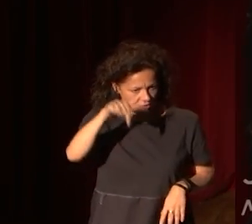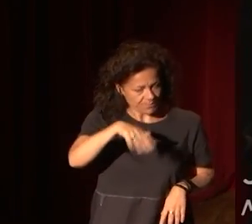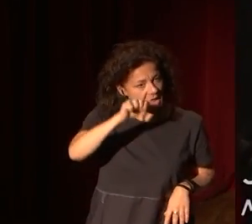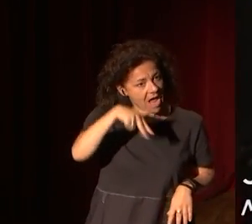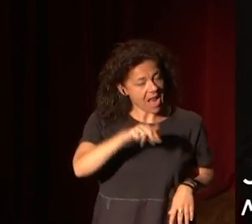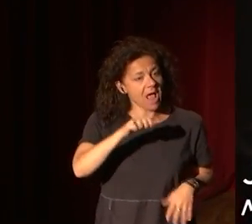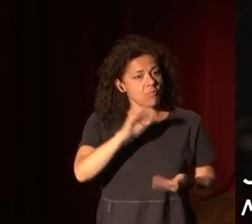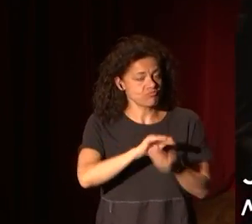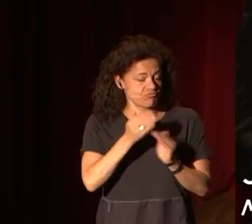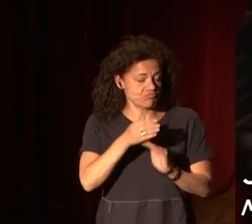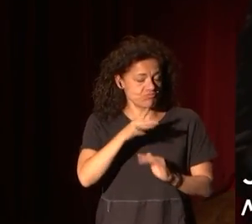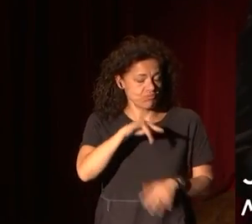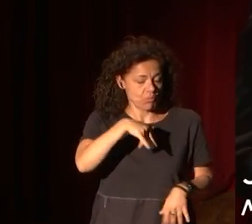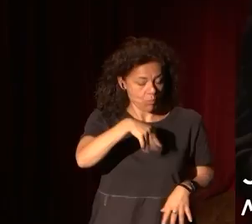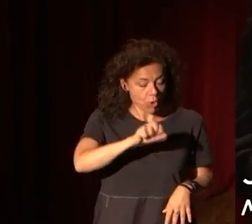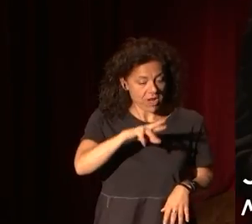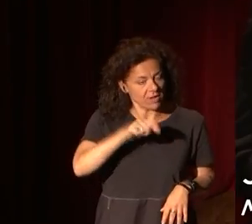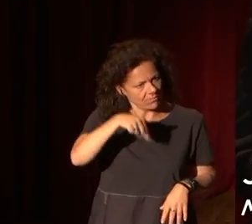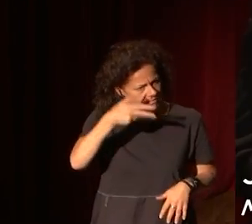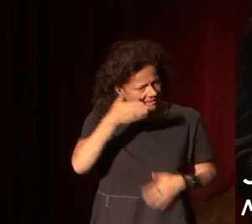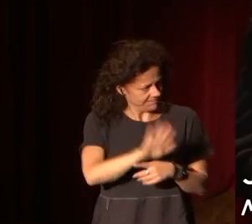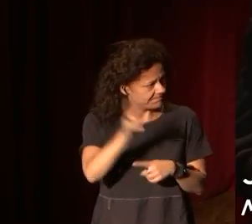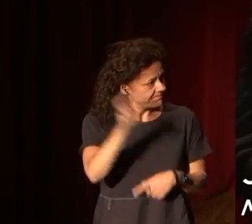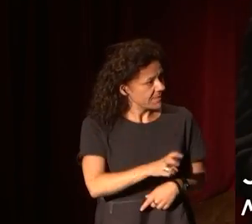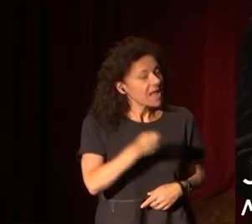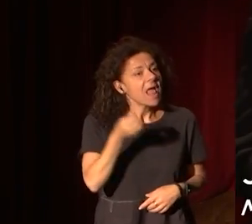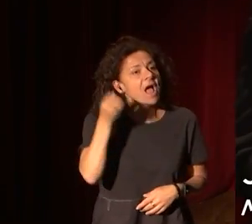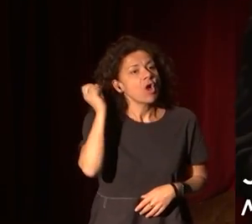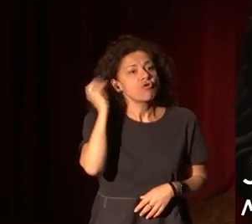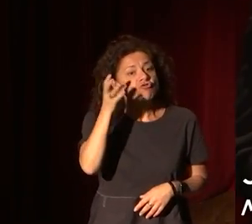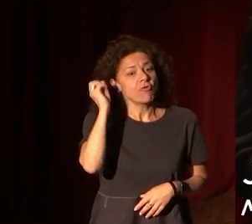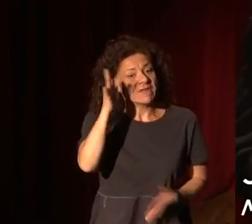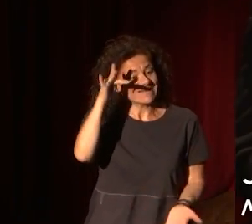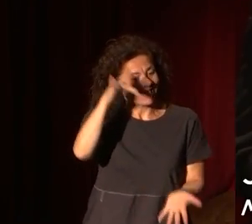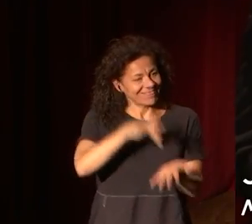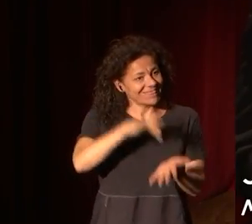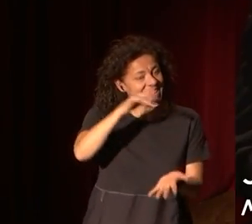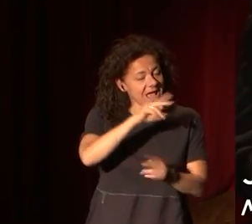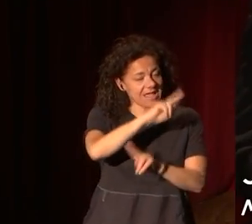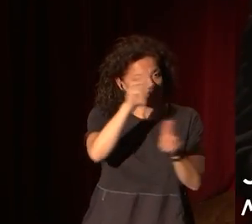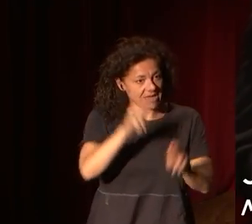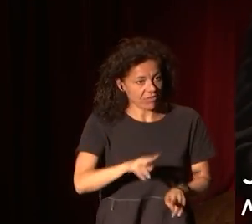de que la conferencia que se fuera a dar en el Día Internacional de los Museos,